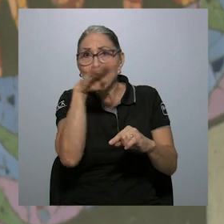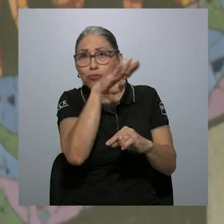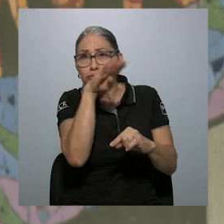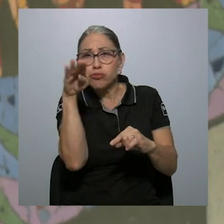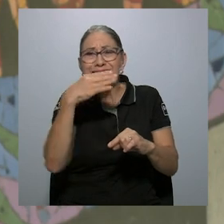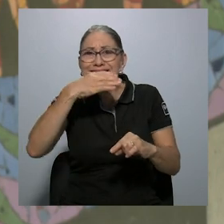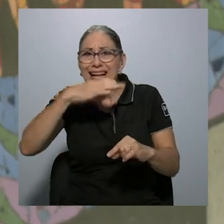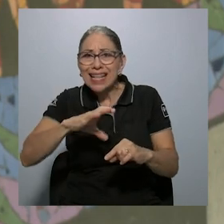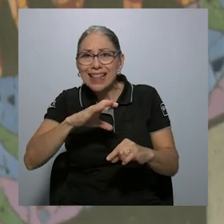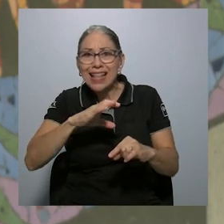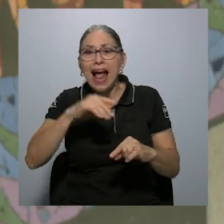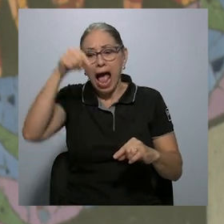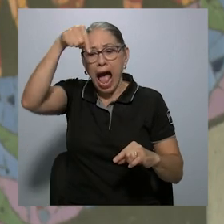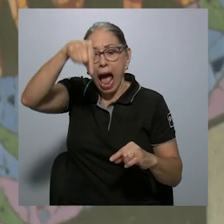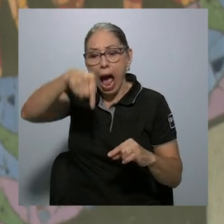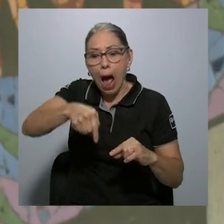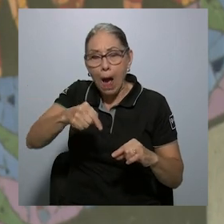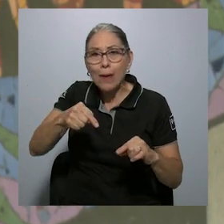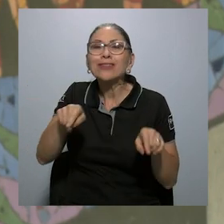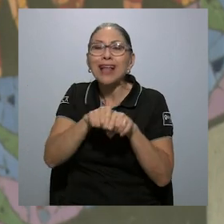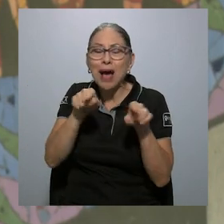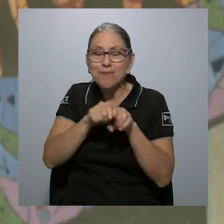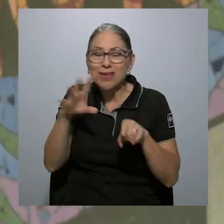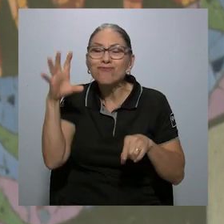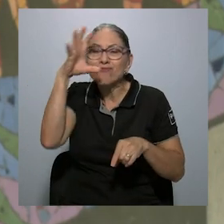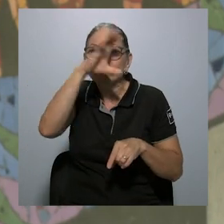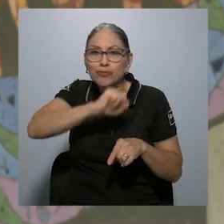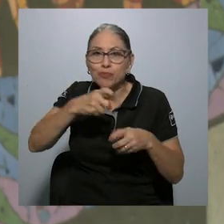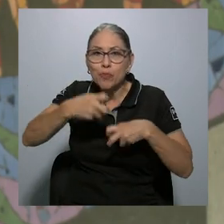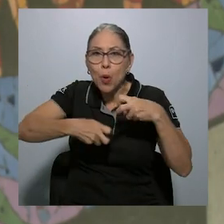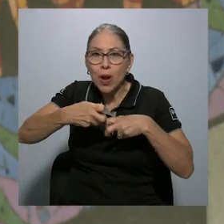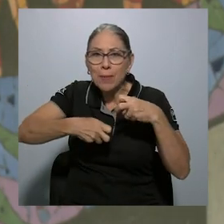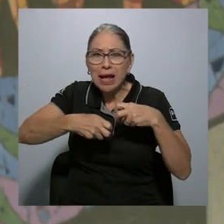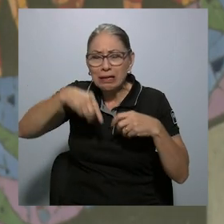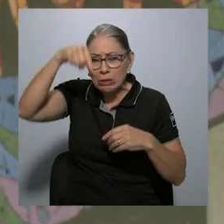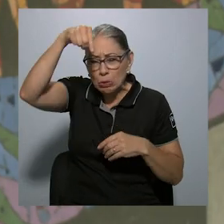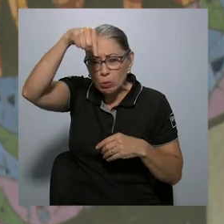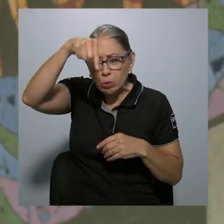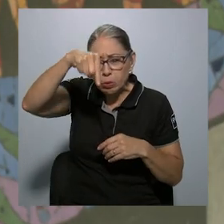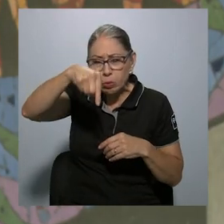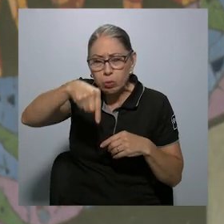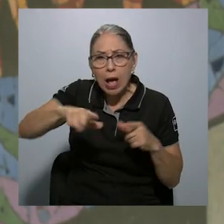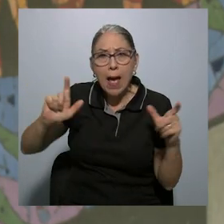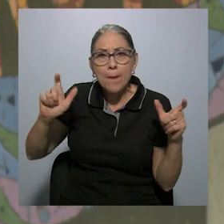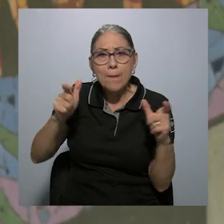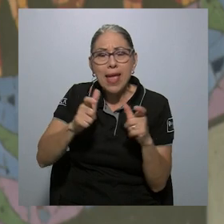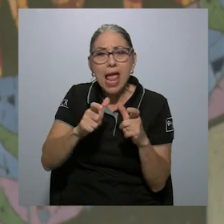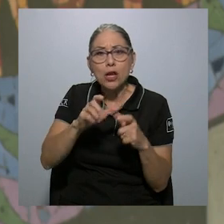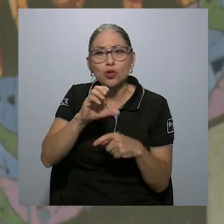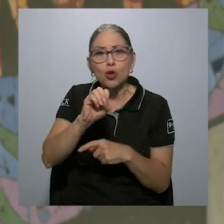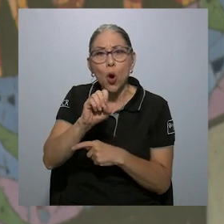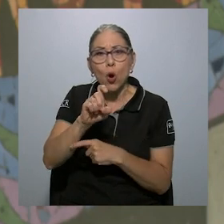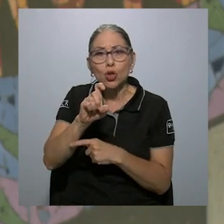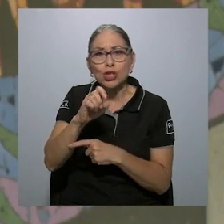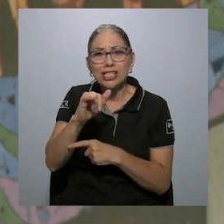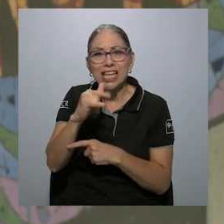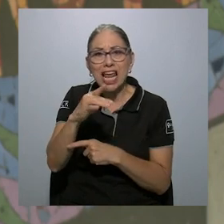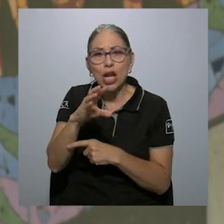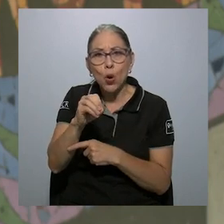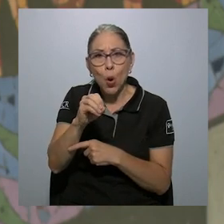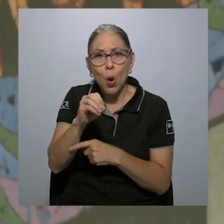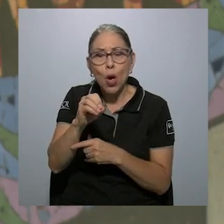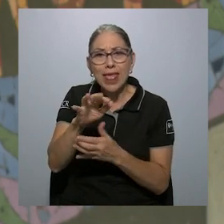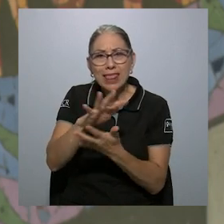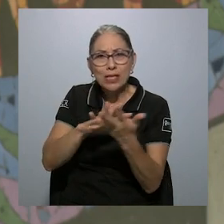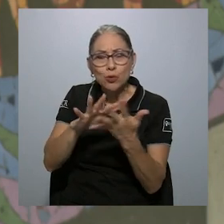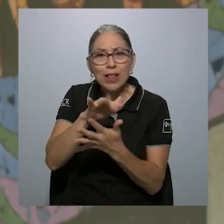con otro gran problema, que es que en la gran profundidad existe menos oxígeno disuelto y eso también